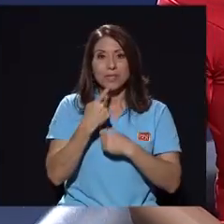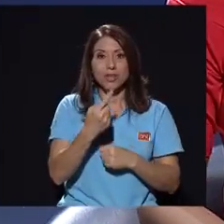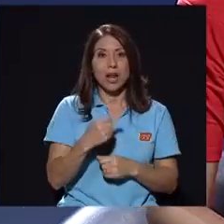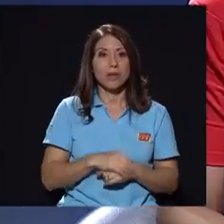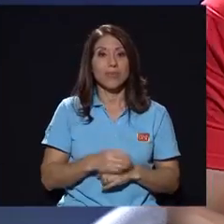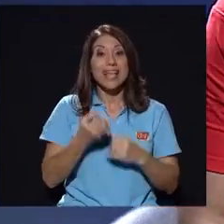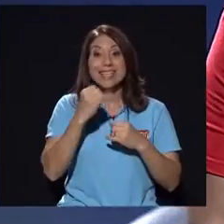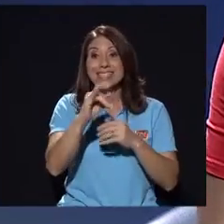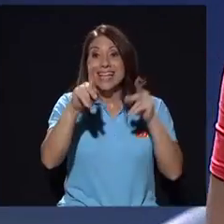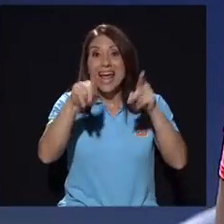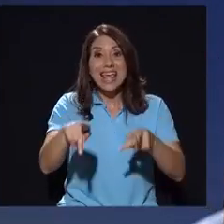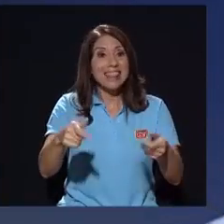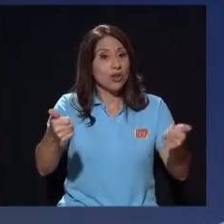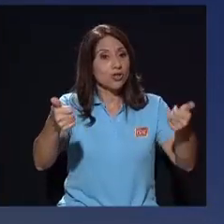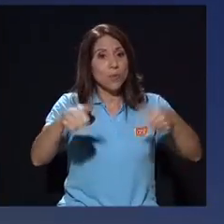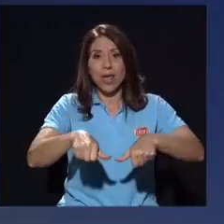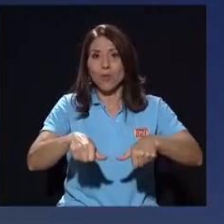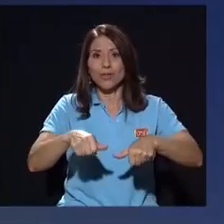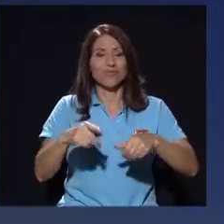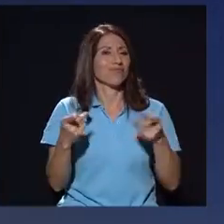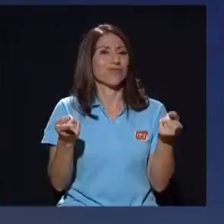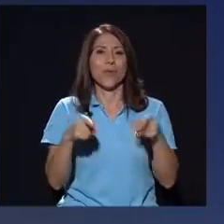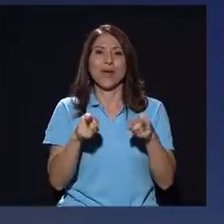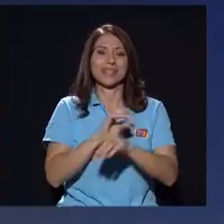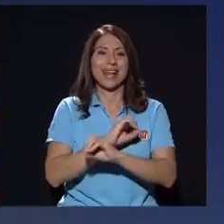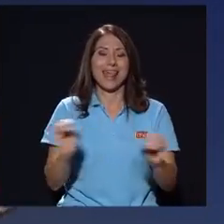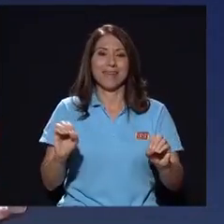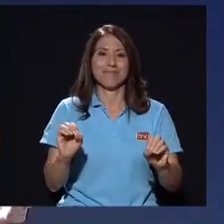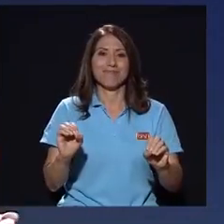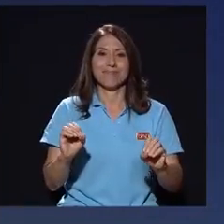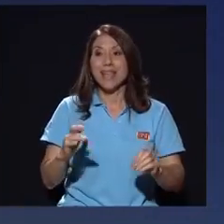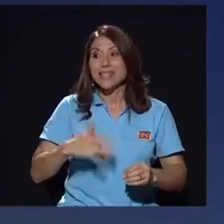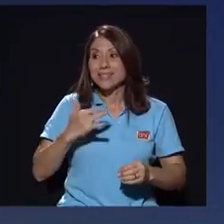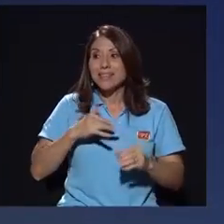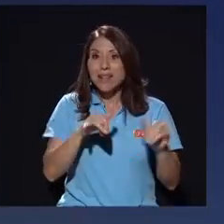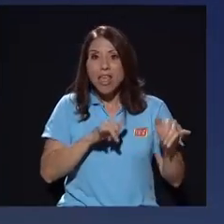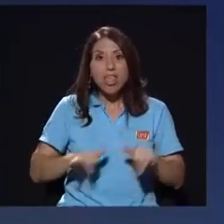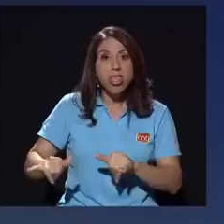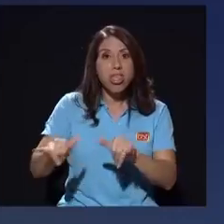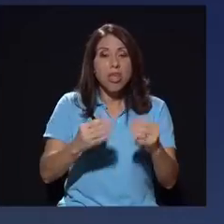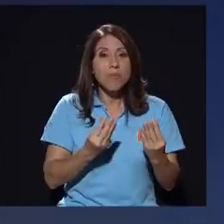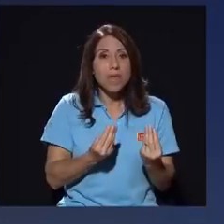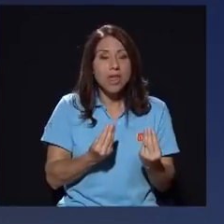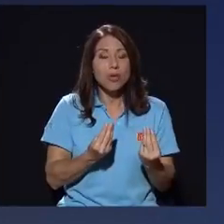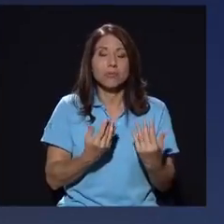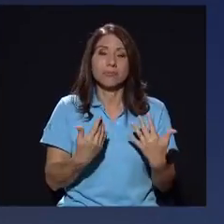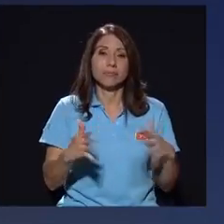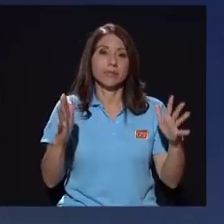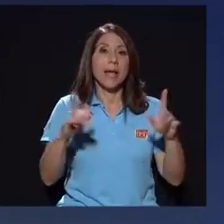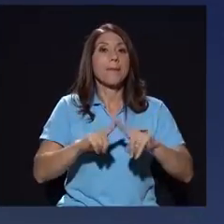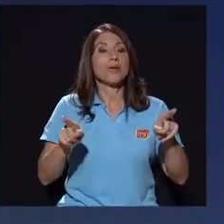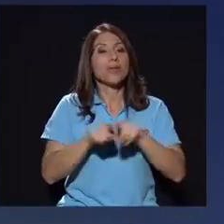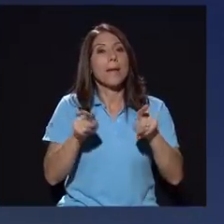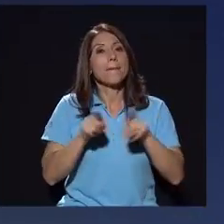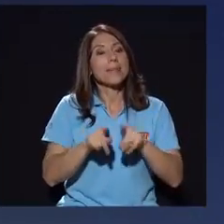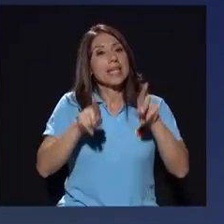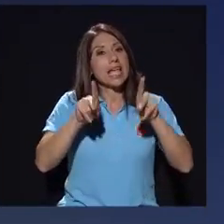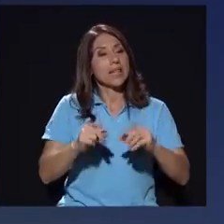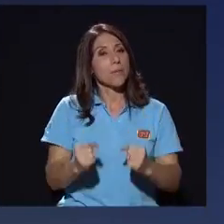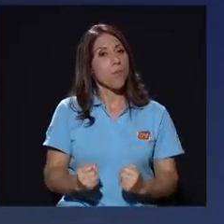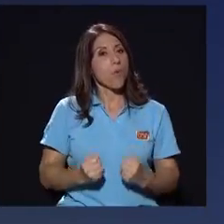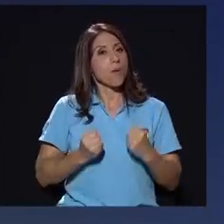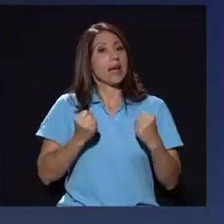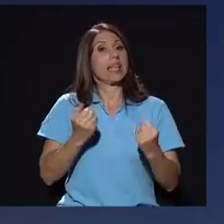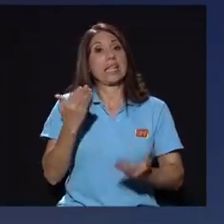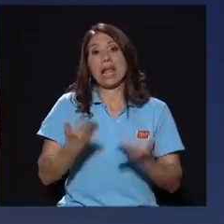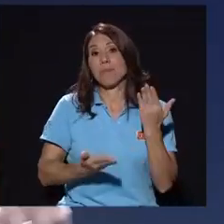si la gente no se pone de acuerdo. Yo sí he dicho un común denominador es el miedo, pero no quiero dejar de lado que también hay gente muy valiente. Quizá no sale a